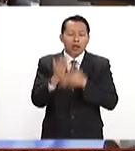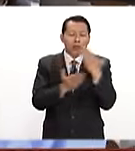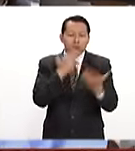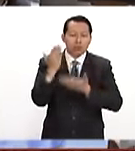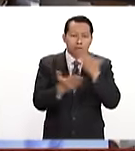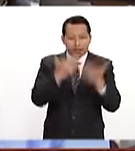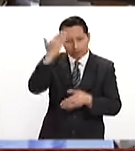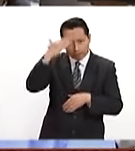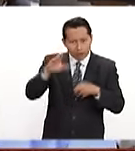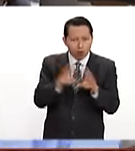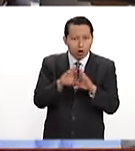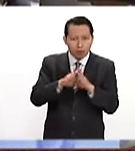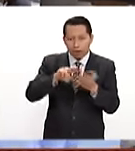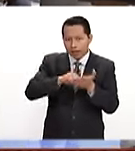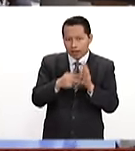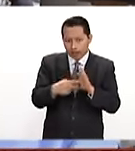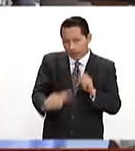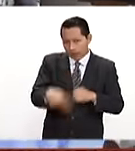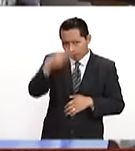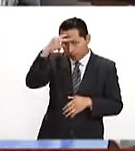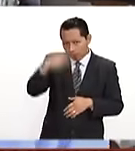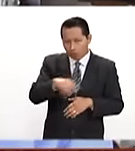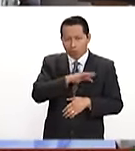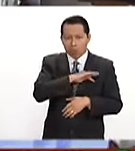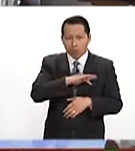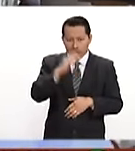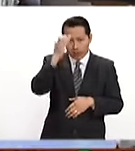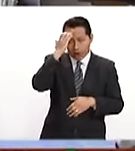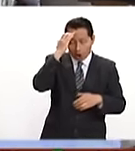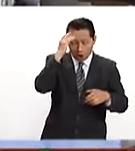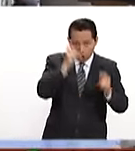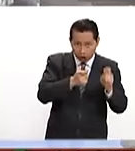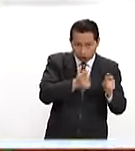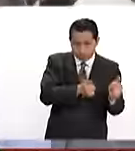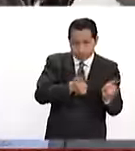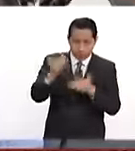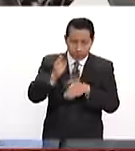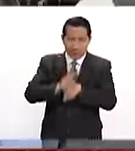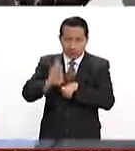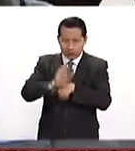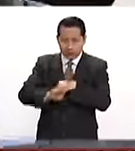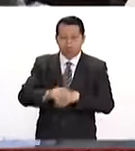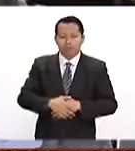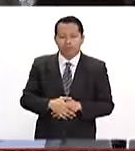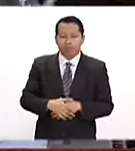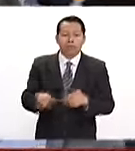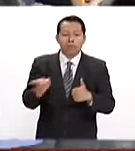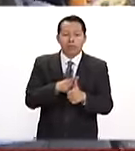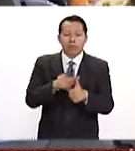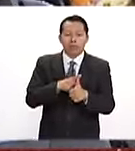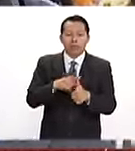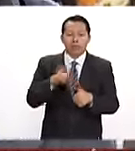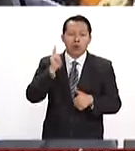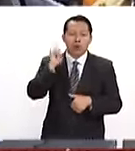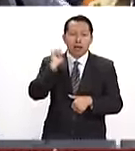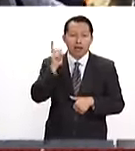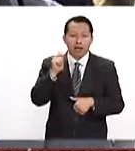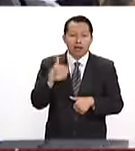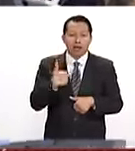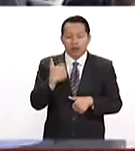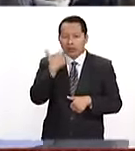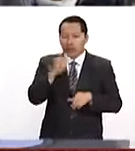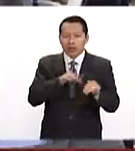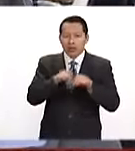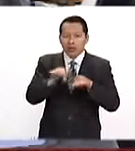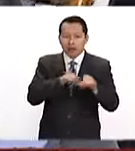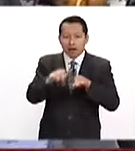y saber cómo está la ingeniería acá en México y poder llevar ese conocimiento también a Brasil. Primero espero que voy a trabajar